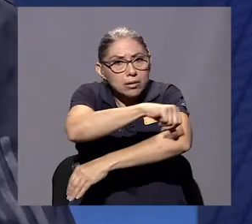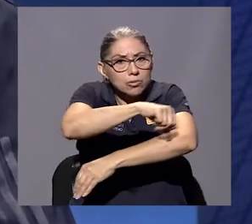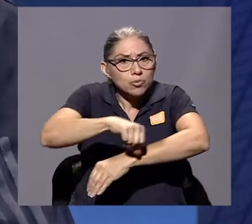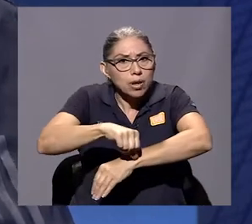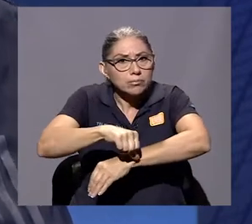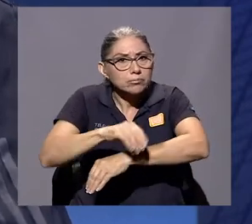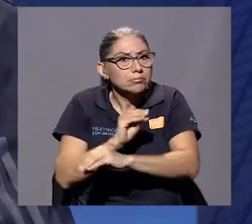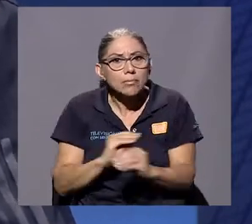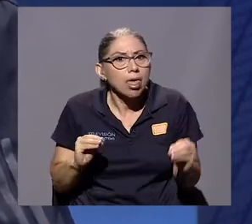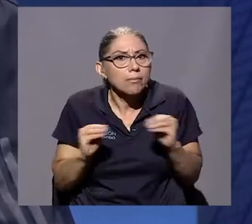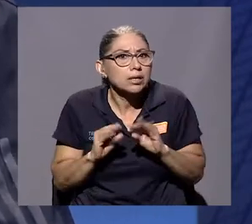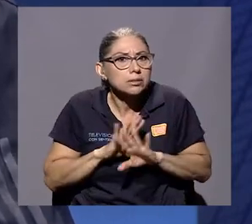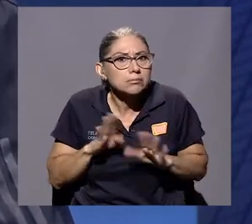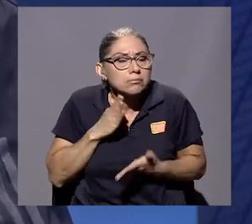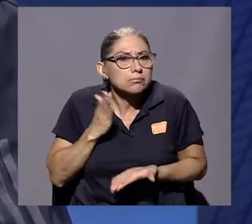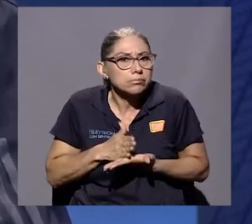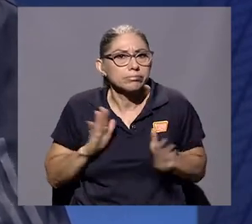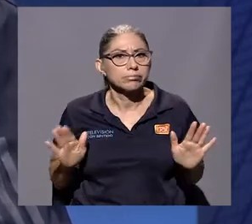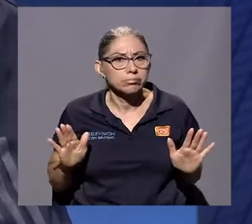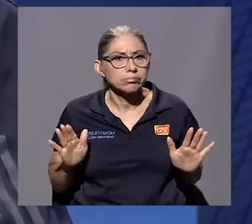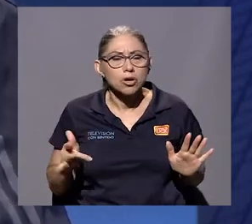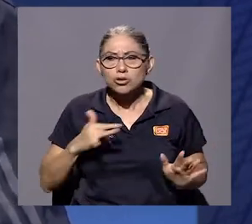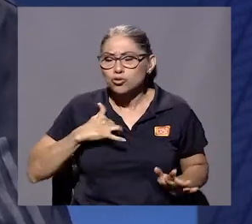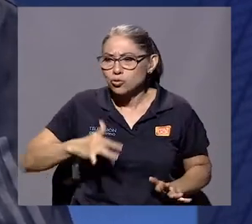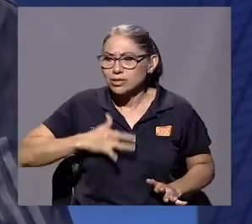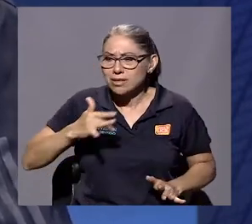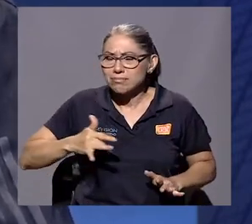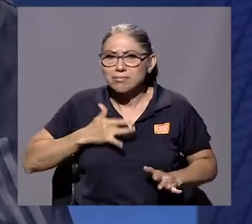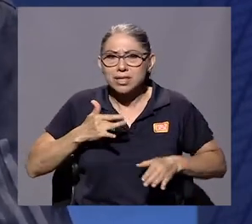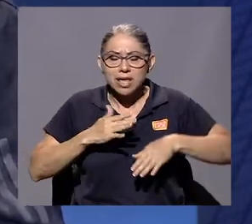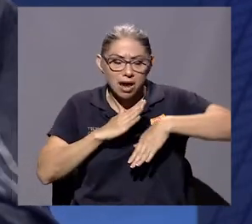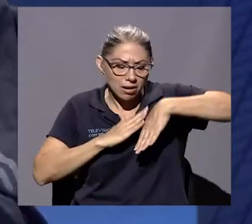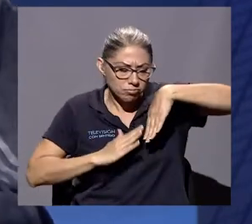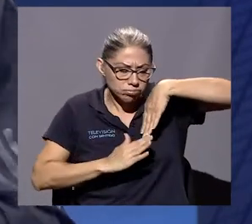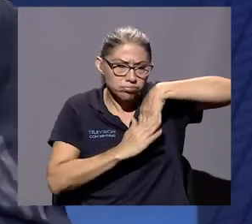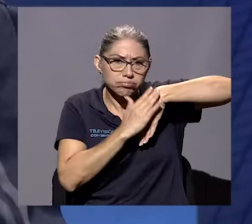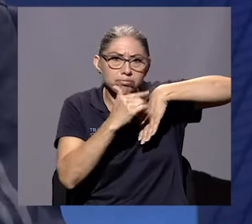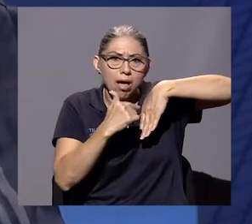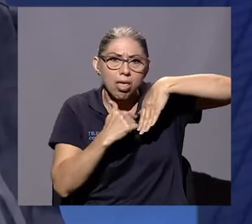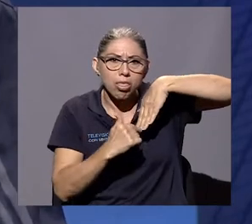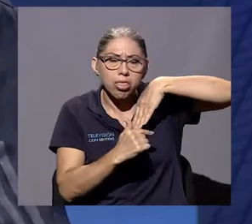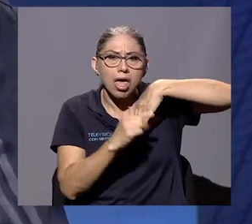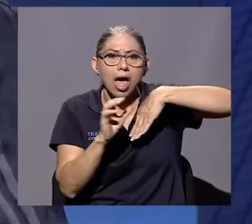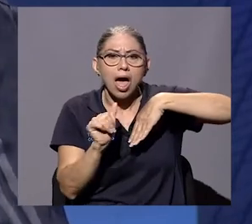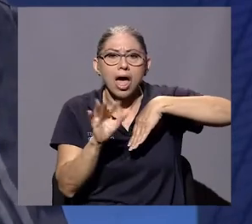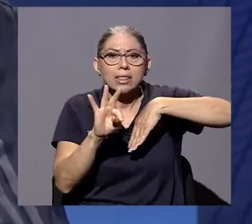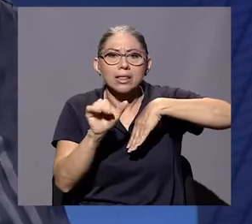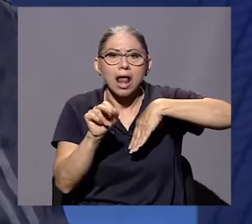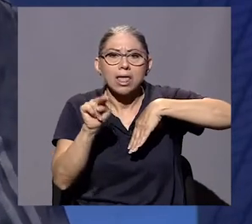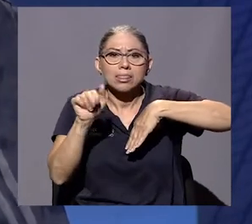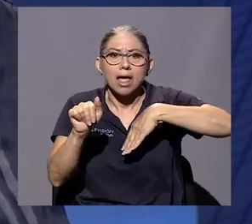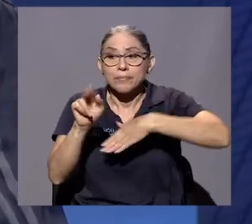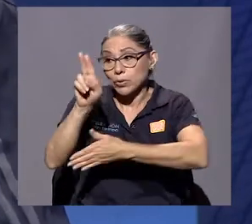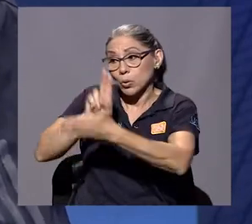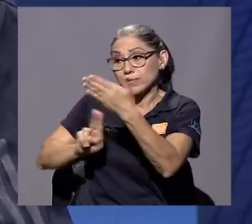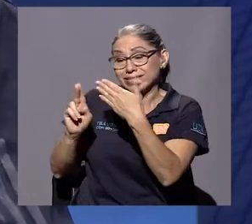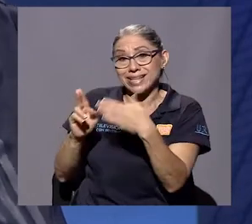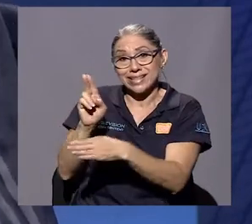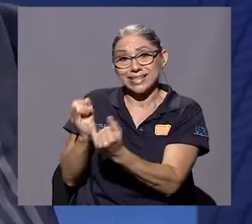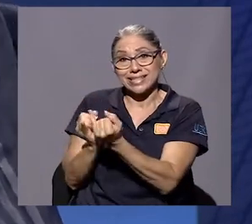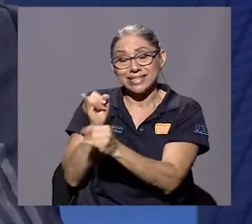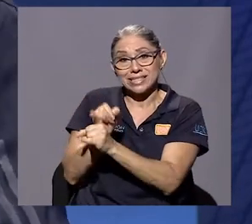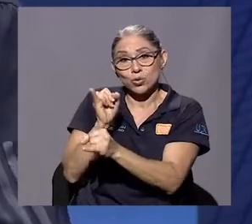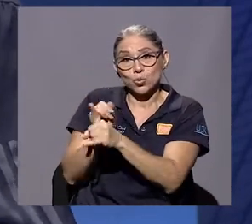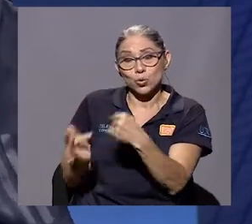pero nada más. Yo sentía que Atlanta y el Instituto Tecnológico de Georgia no me